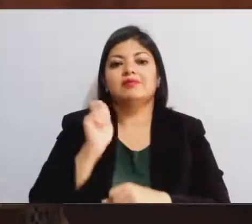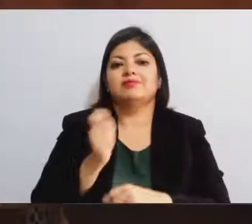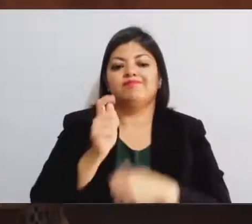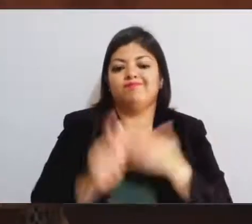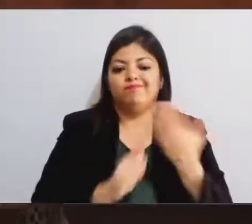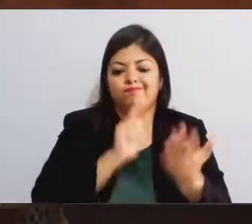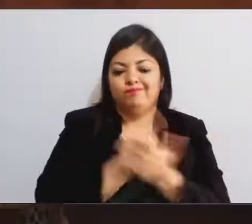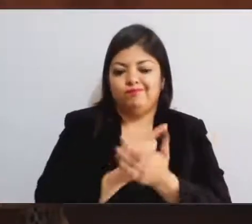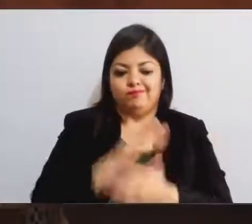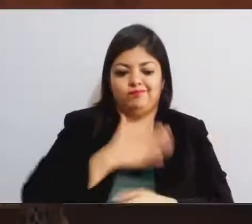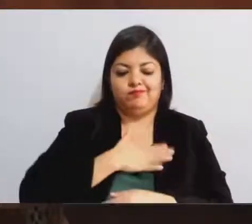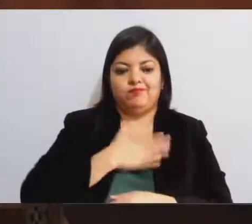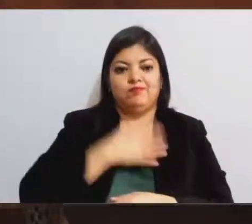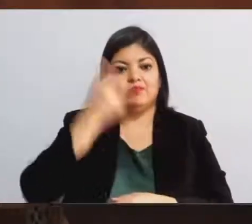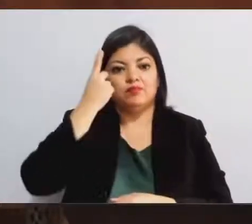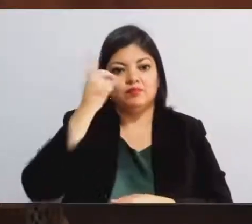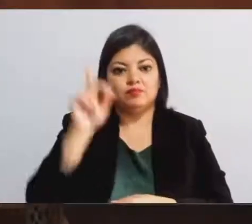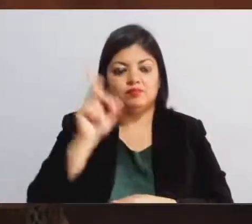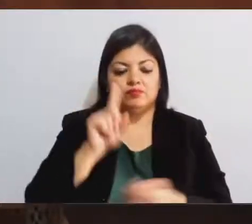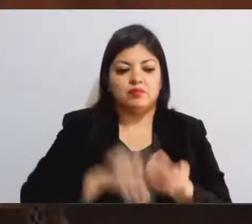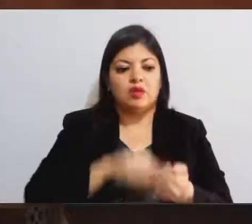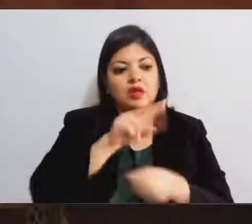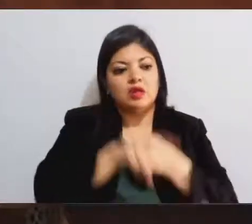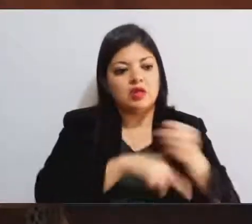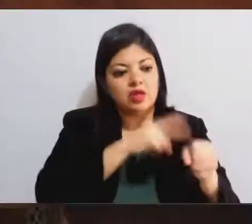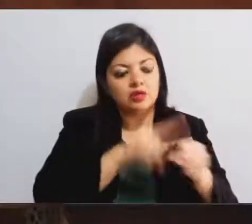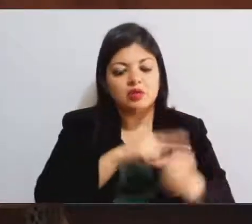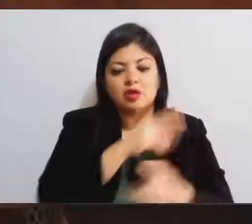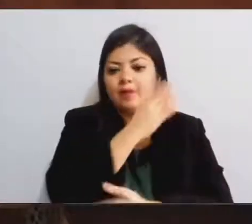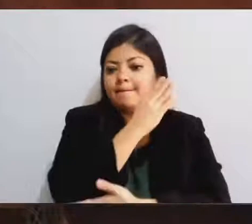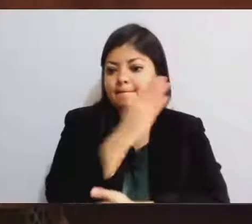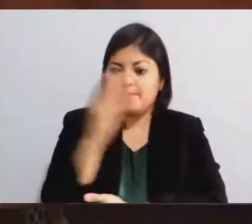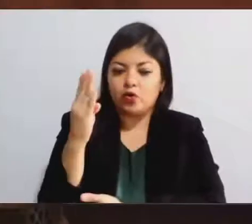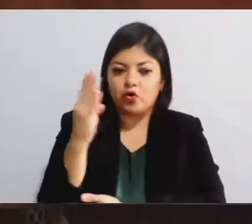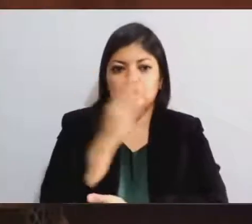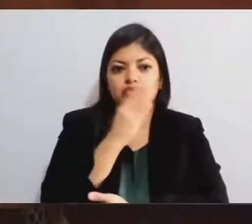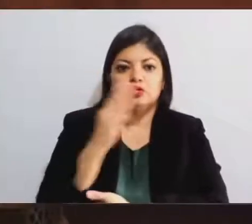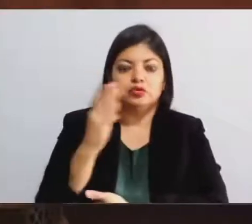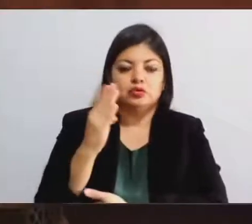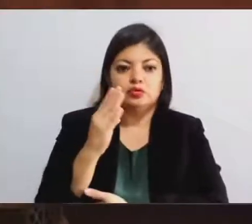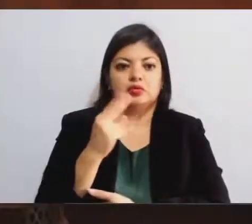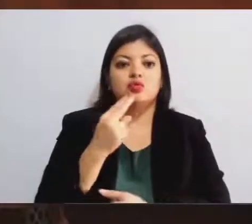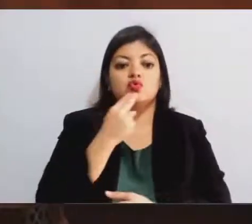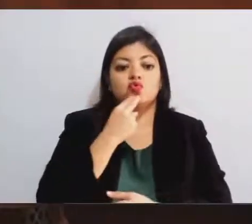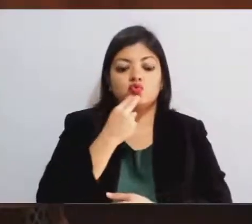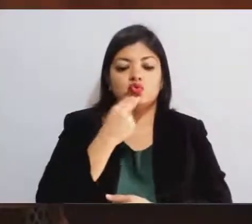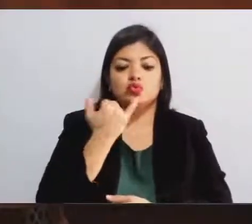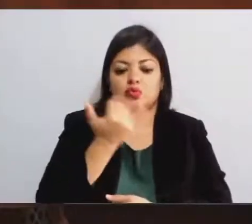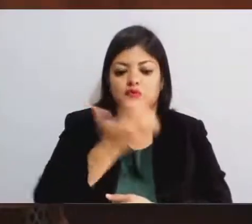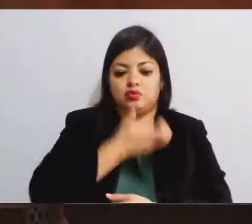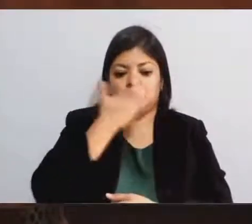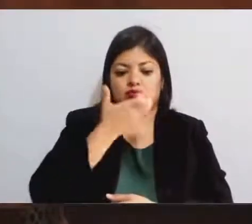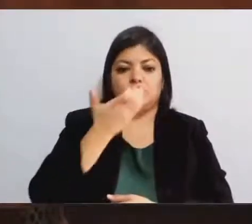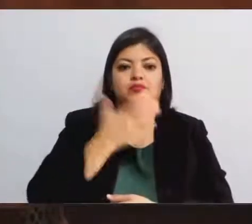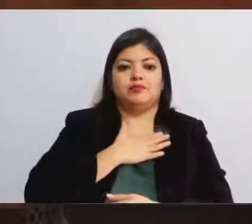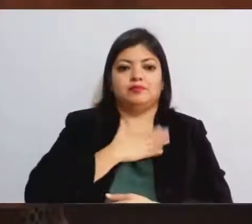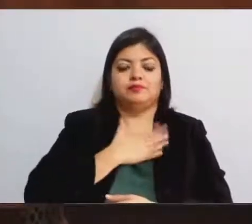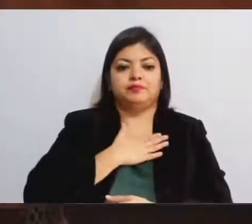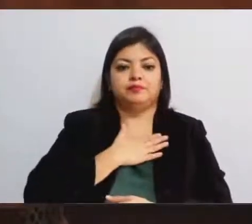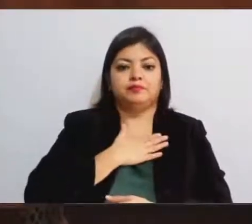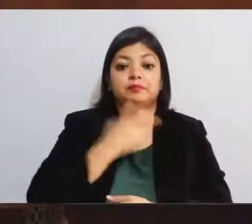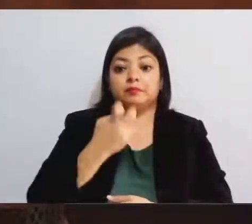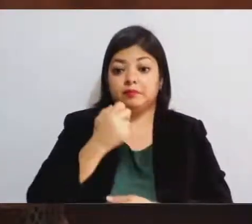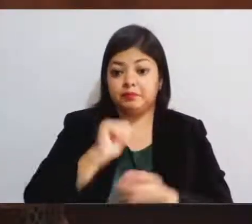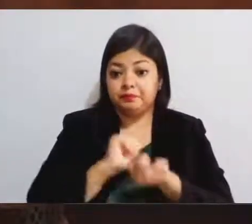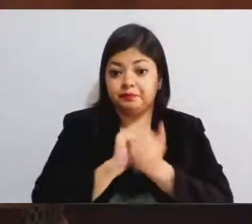tierra, recursos naturales, bosques, sus usos y costumbres. Como resultado de la